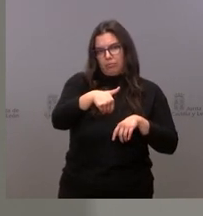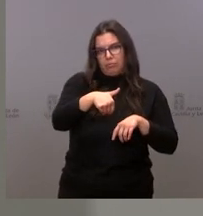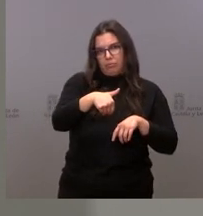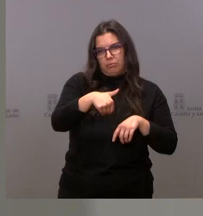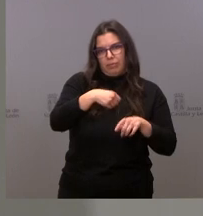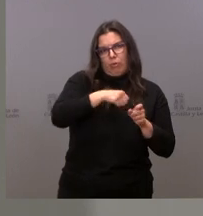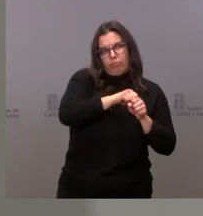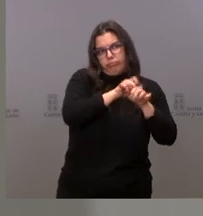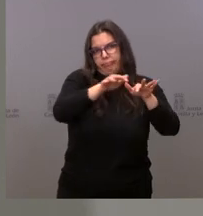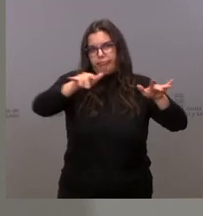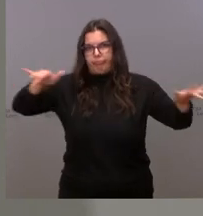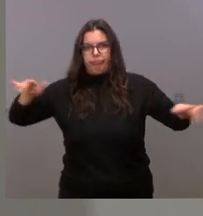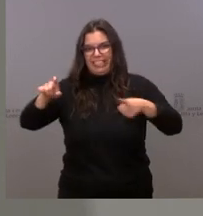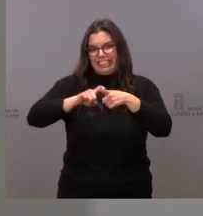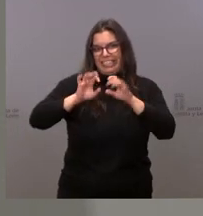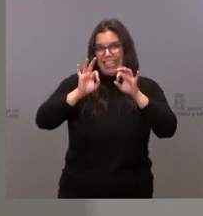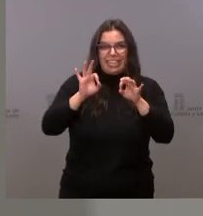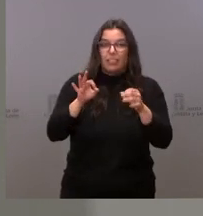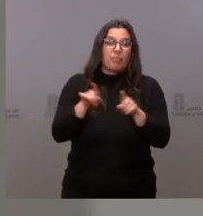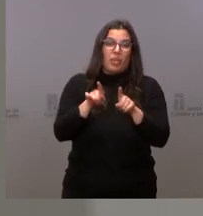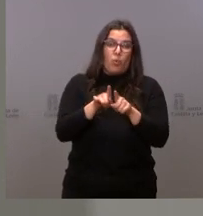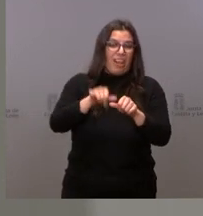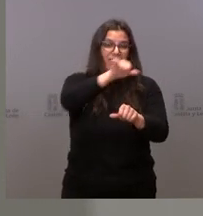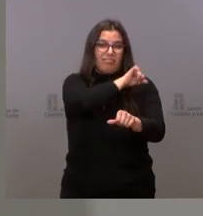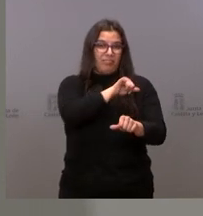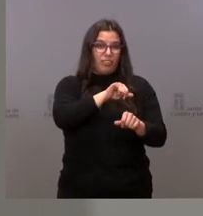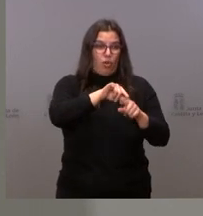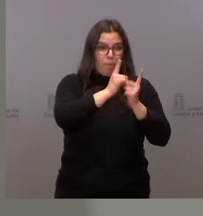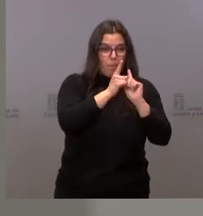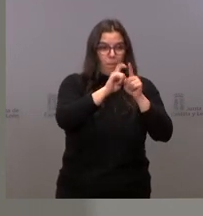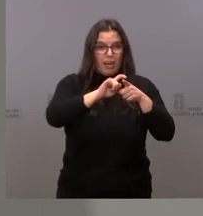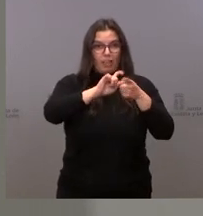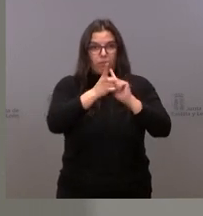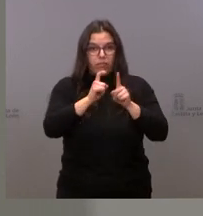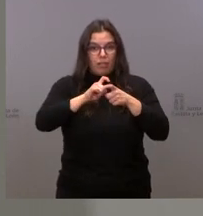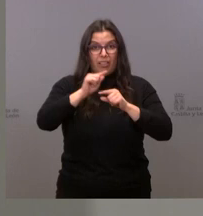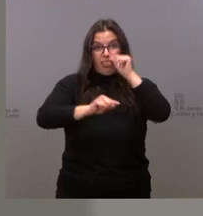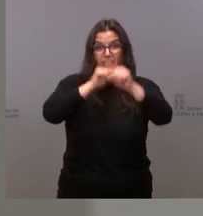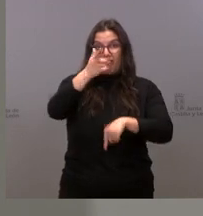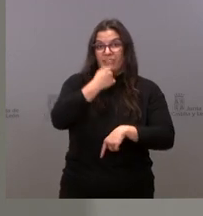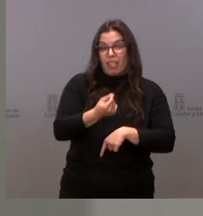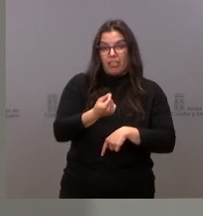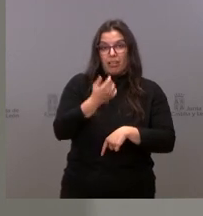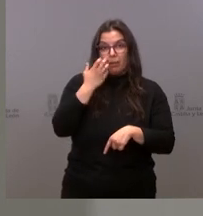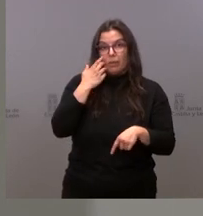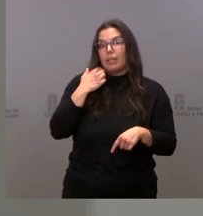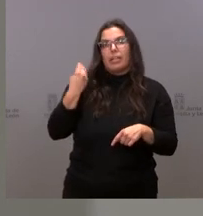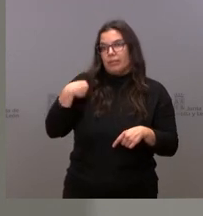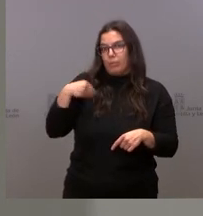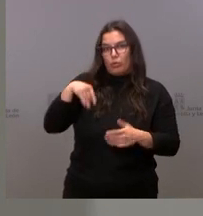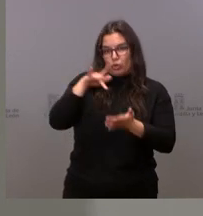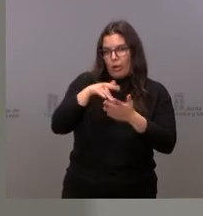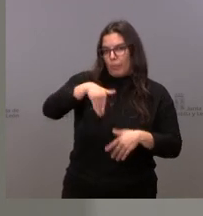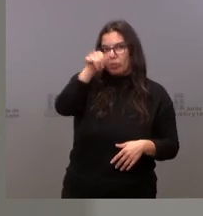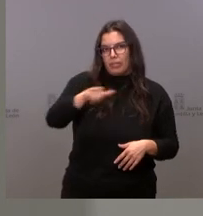ocupará todo el espacio. Eso es lo que se ha visto en las otras ocasiones cuando hay una variante más transmisible. Y lo que va a ocurrir en estas próximas